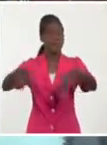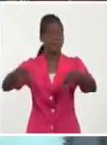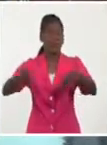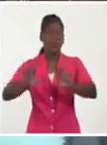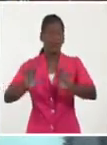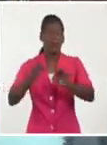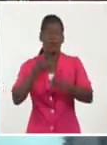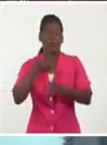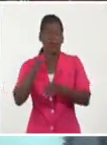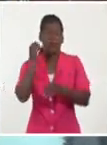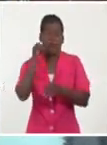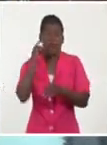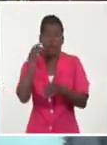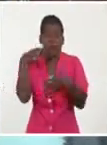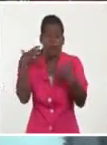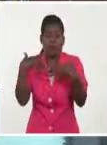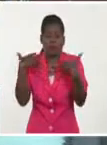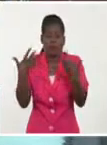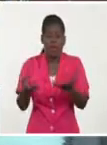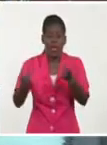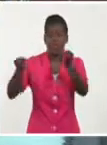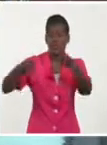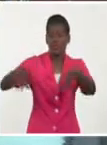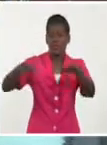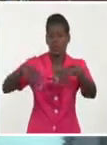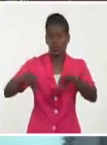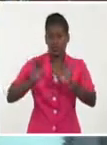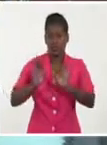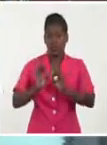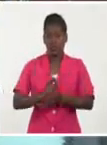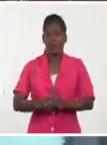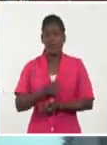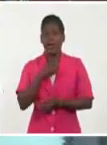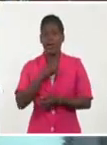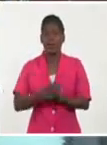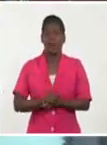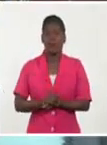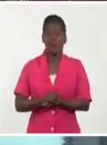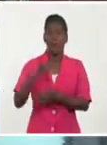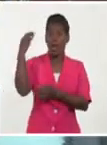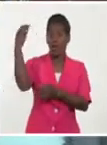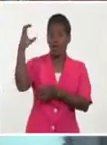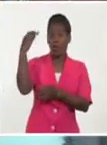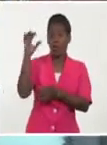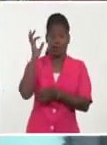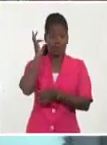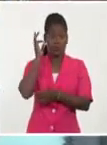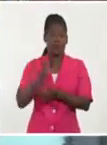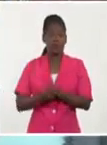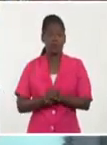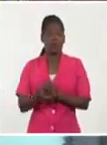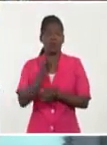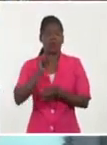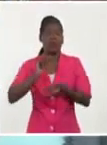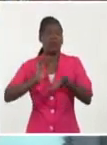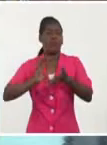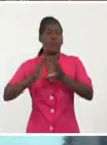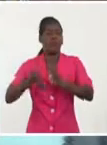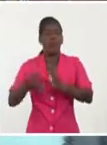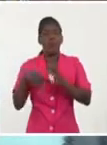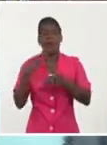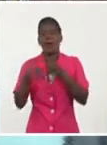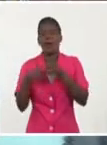decir, lo más importante que tiene esa obra. En el caso de la obra colombiana, es un espectáculo creado en la